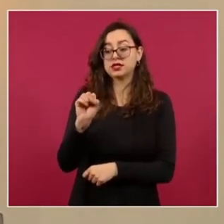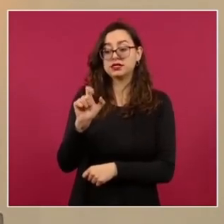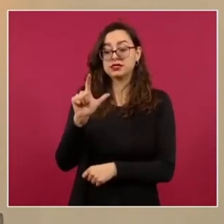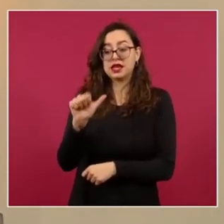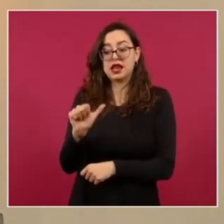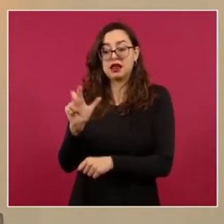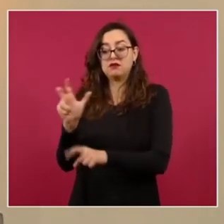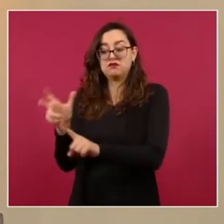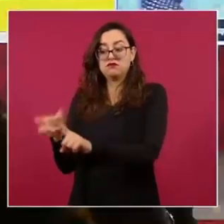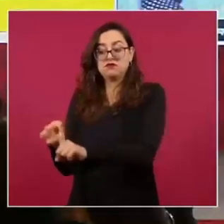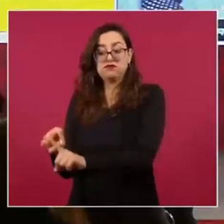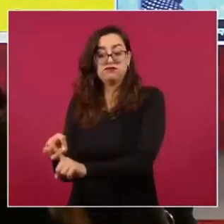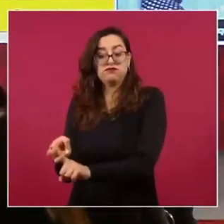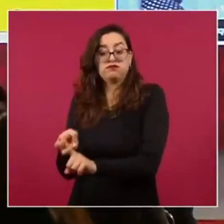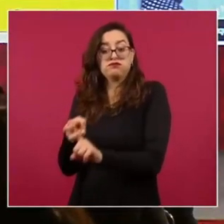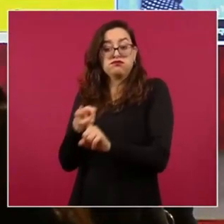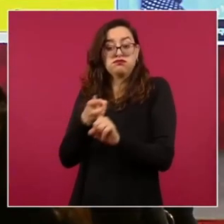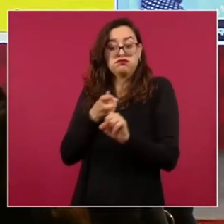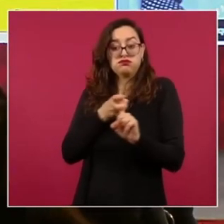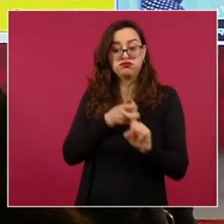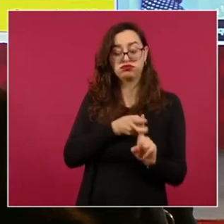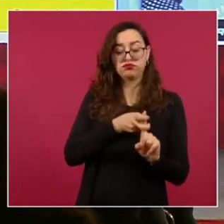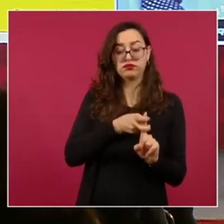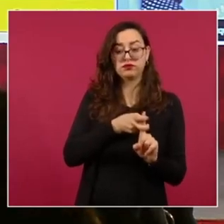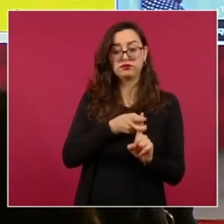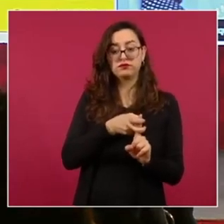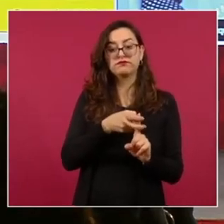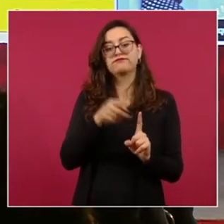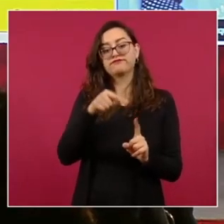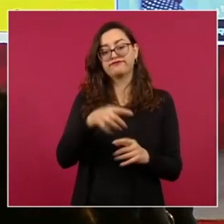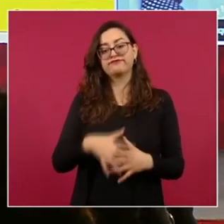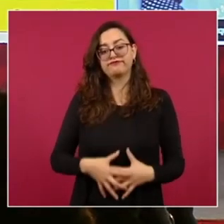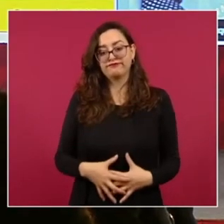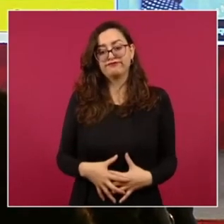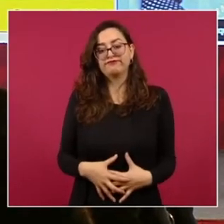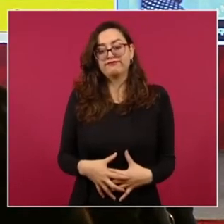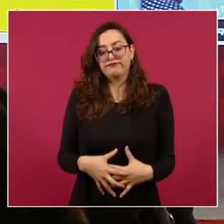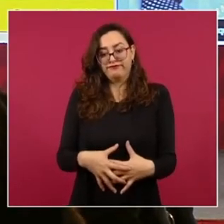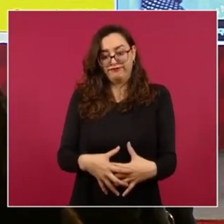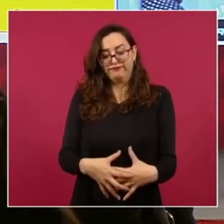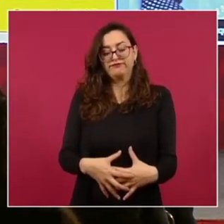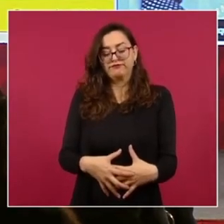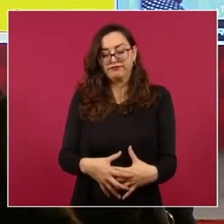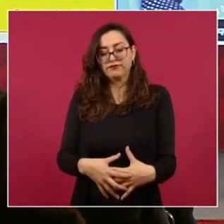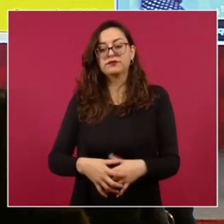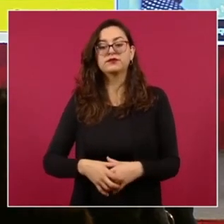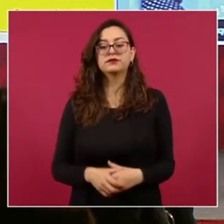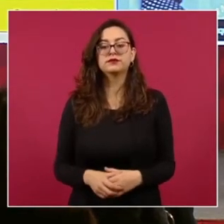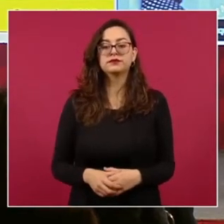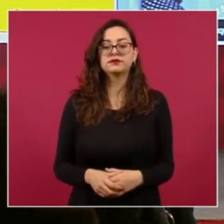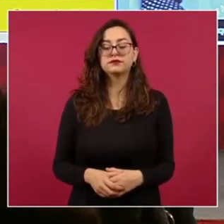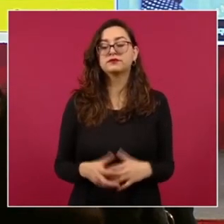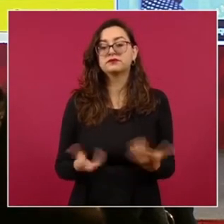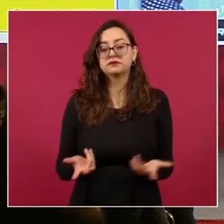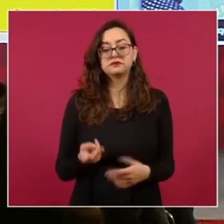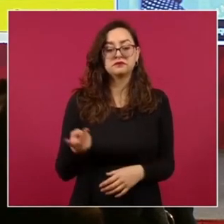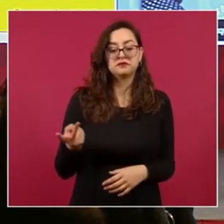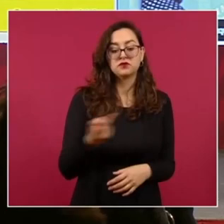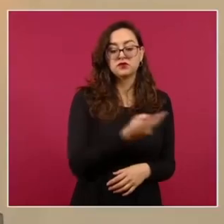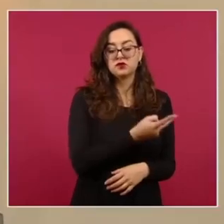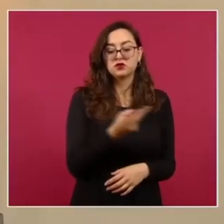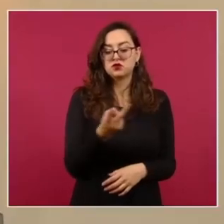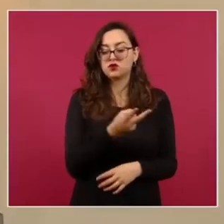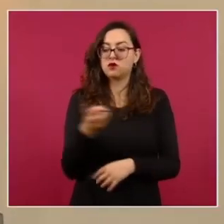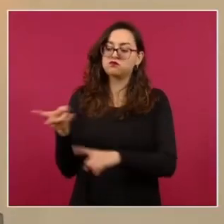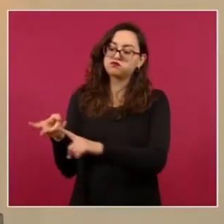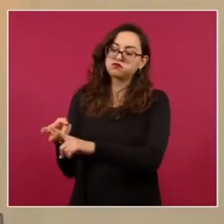contra de la víctima, Rosa y Zela, quien estaba en condición de embarazo. Estos sujetos habrían